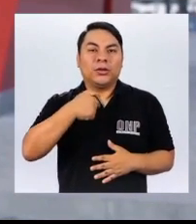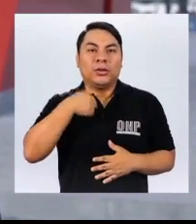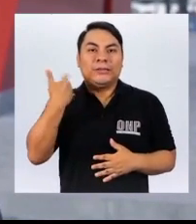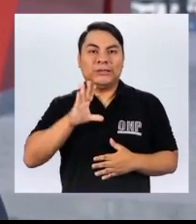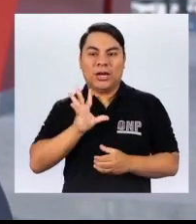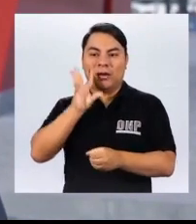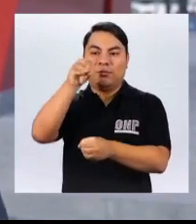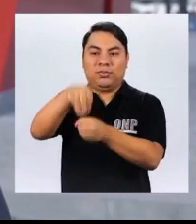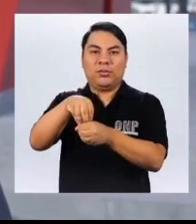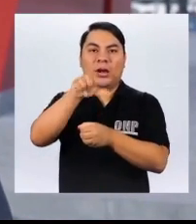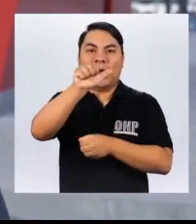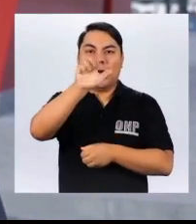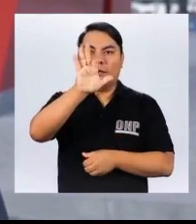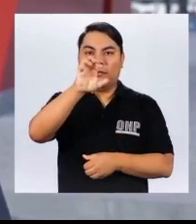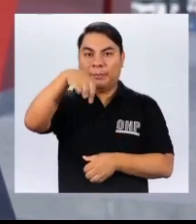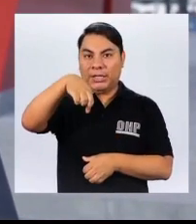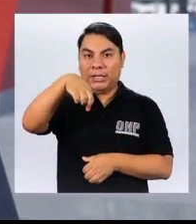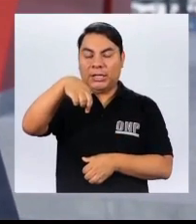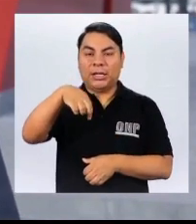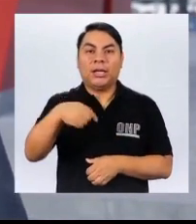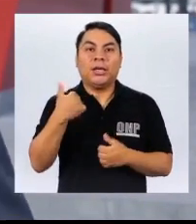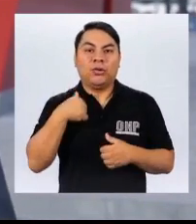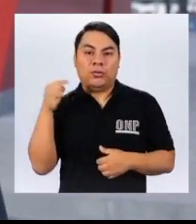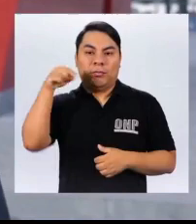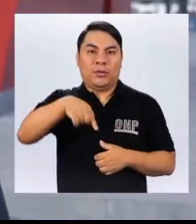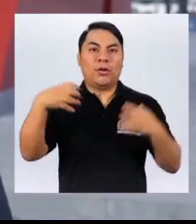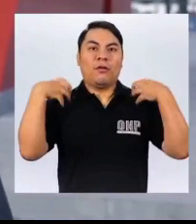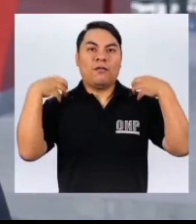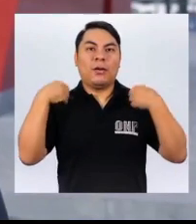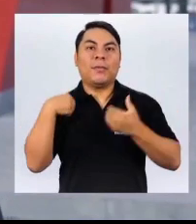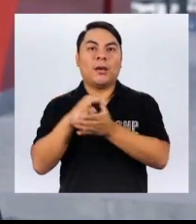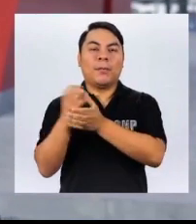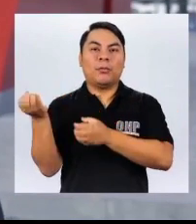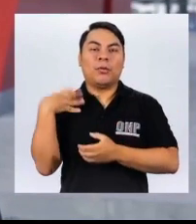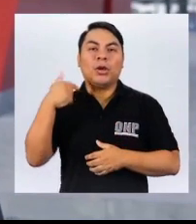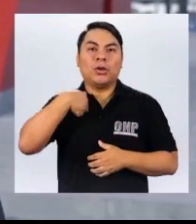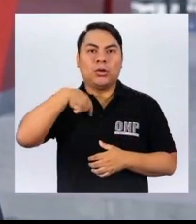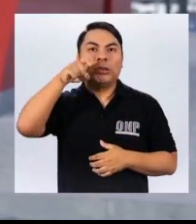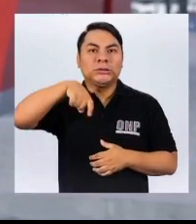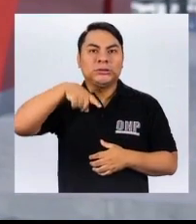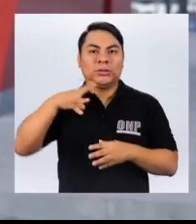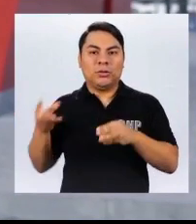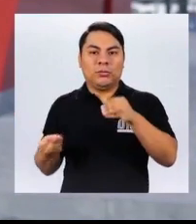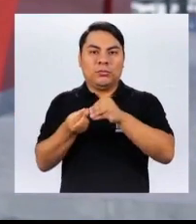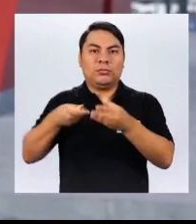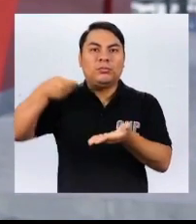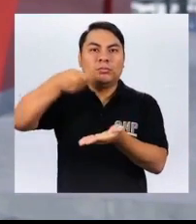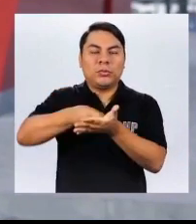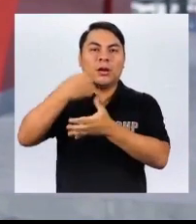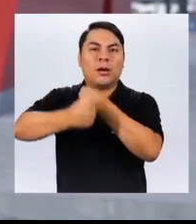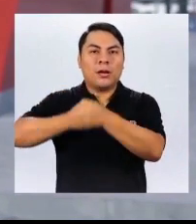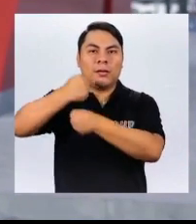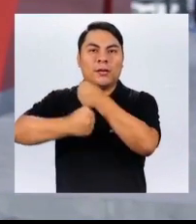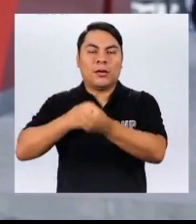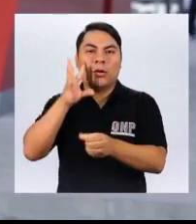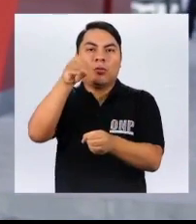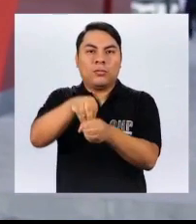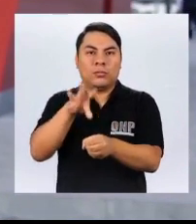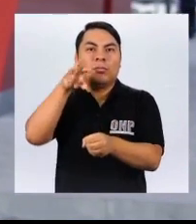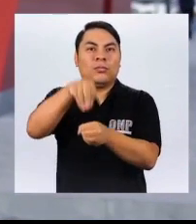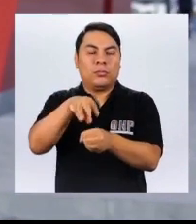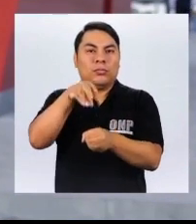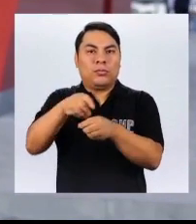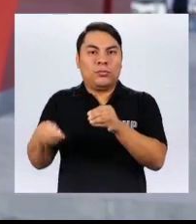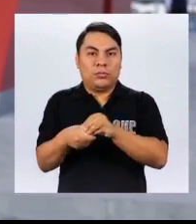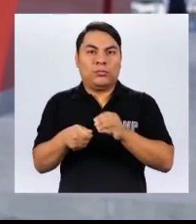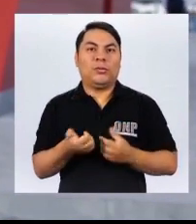pasé una EFP Y vengo a una oficina porque mi compadre me contó que tengo derecho a un bono de reconocimiento por todos los años que aporté al Sistema Nacional de